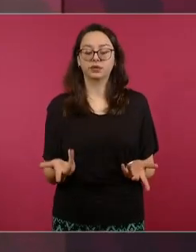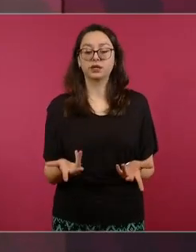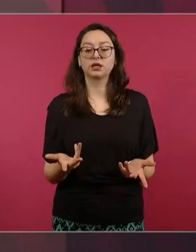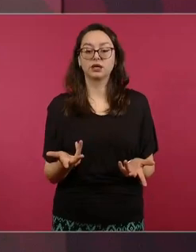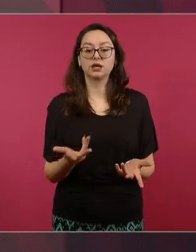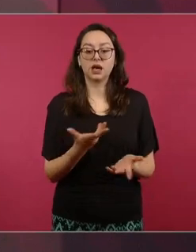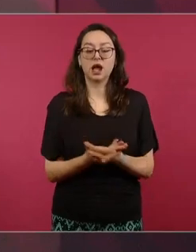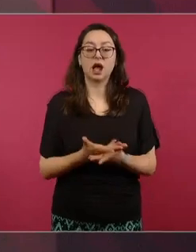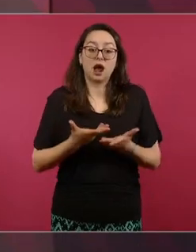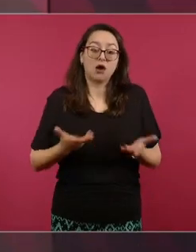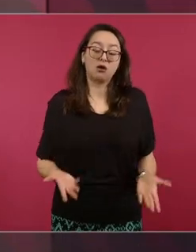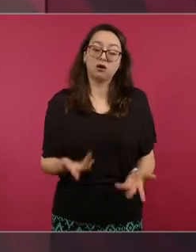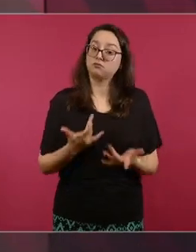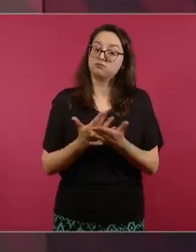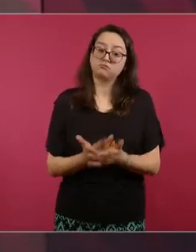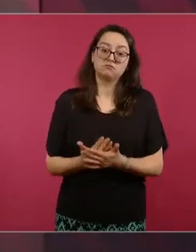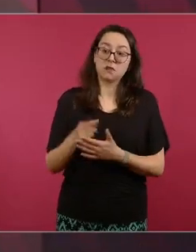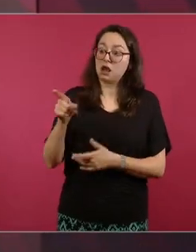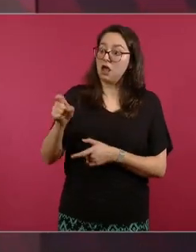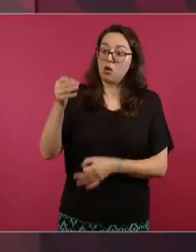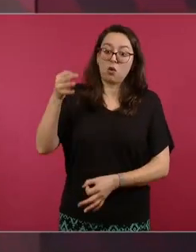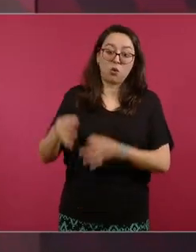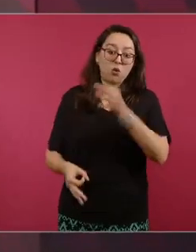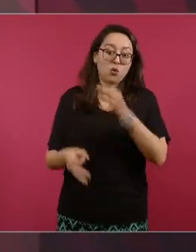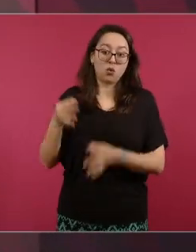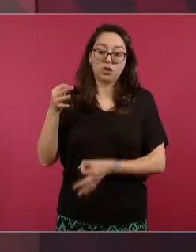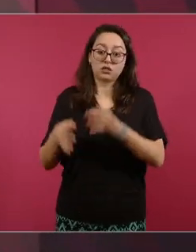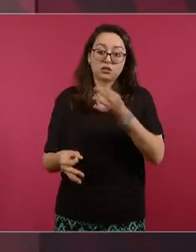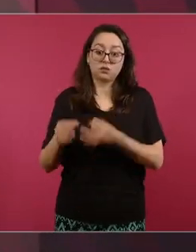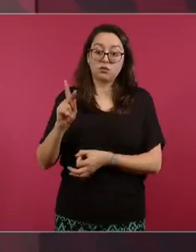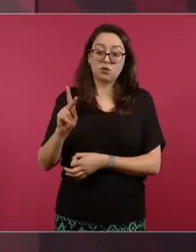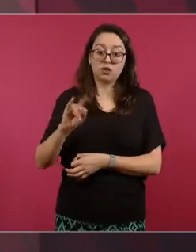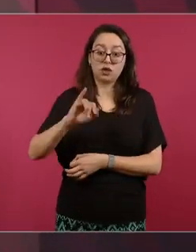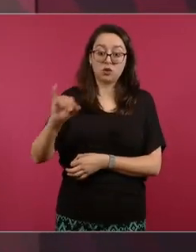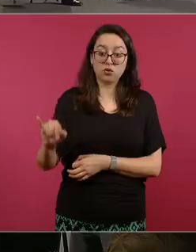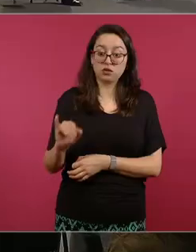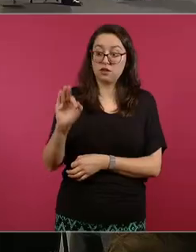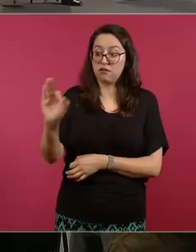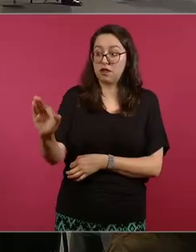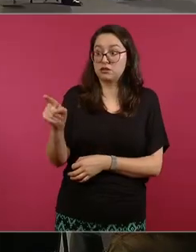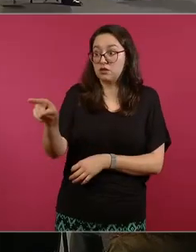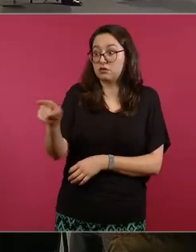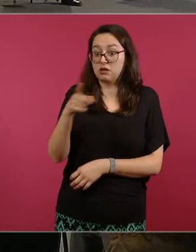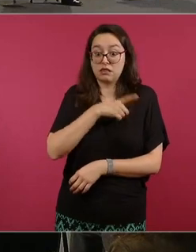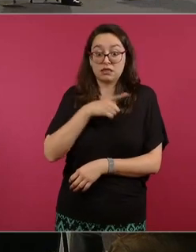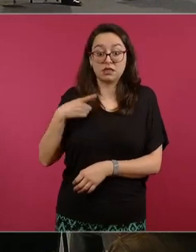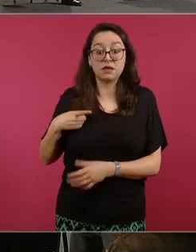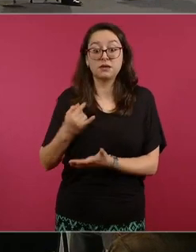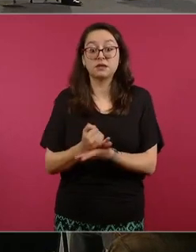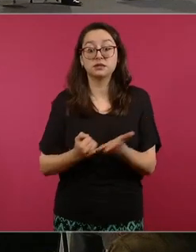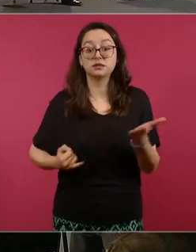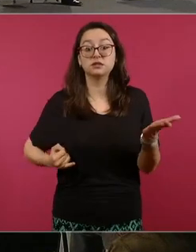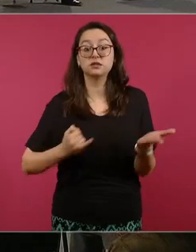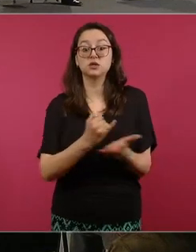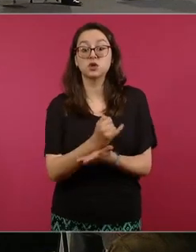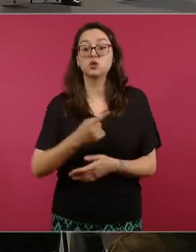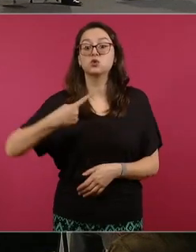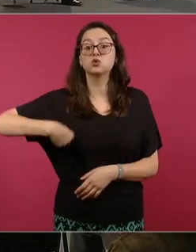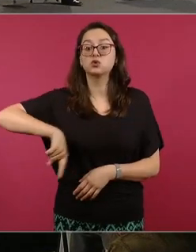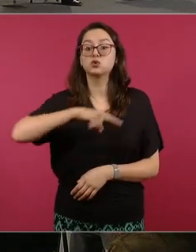es el Poder Judicial y lo único que estamos pidiendo al Poder Judicial